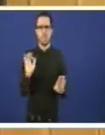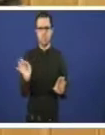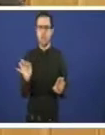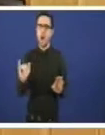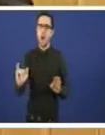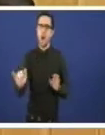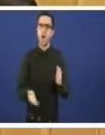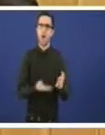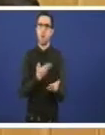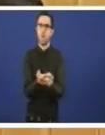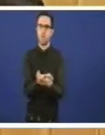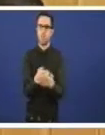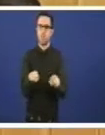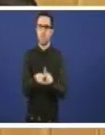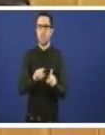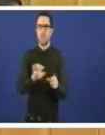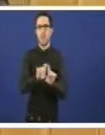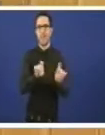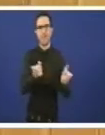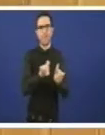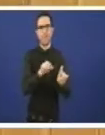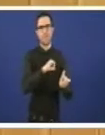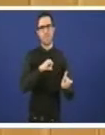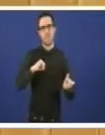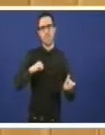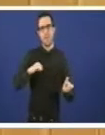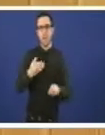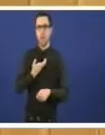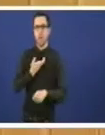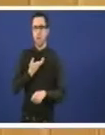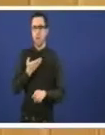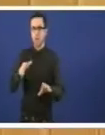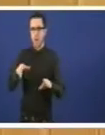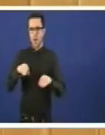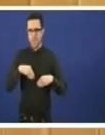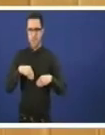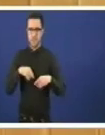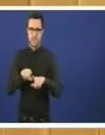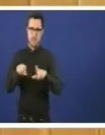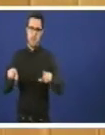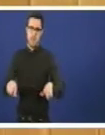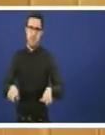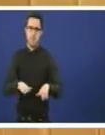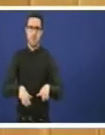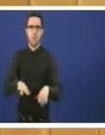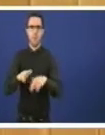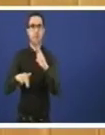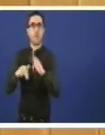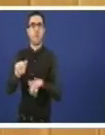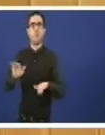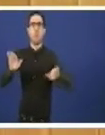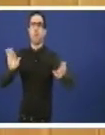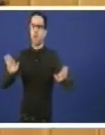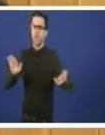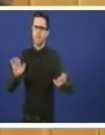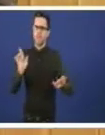empresa privada é certo que hai un concello que tenga aceptada esa ubicación pero non é menos certo que non